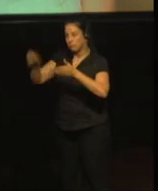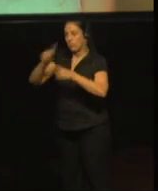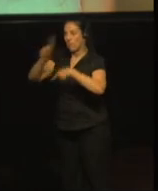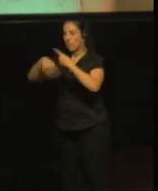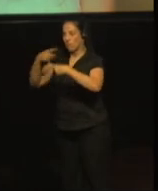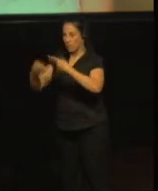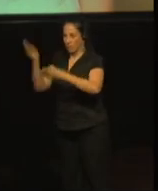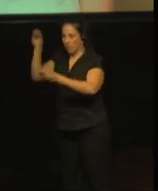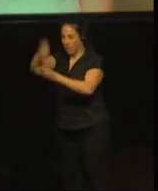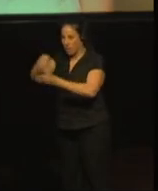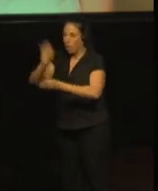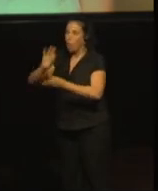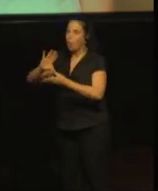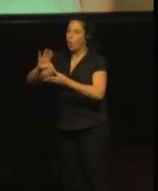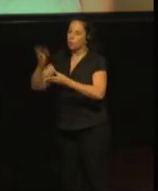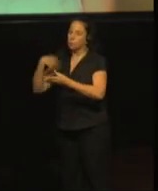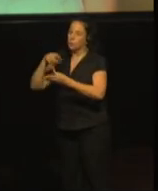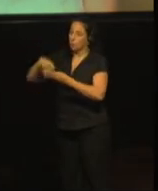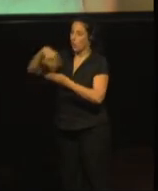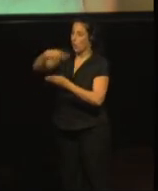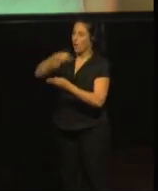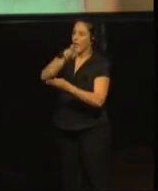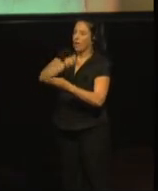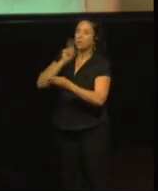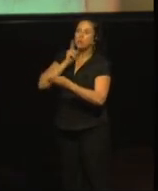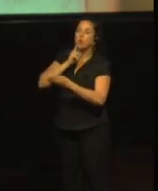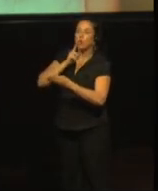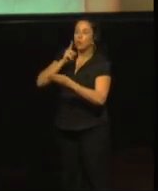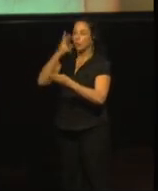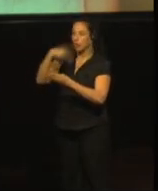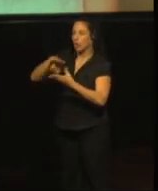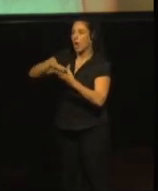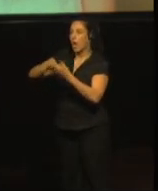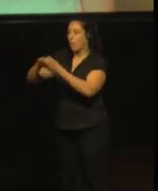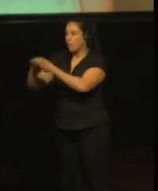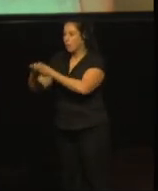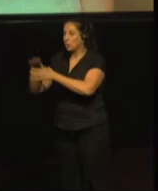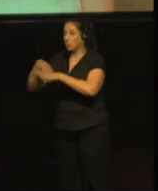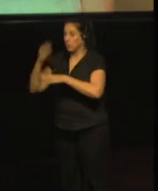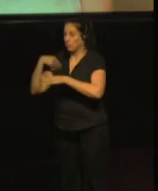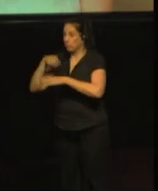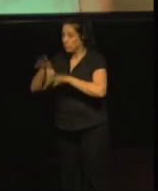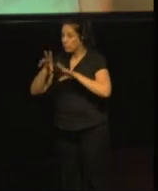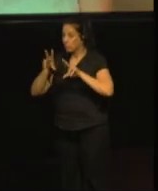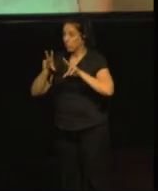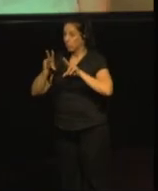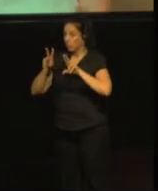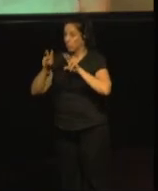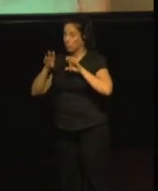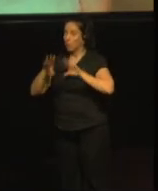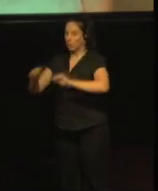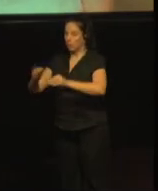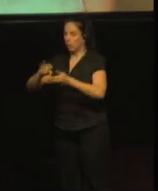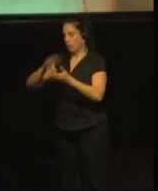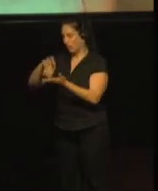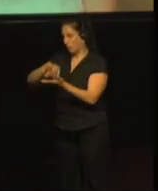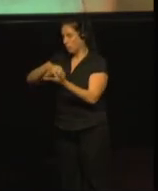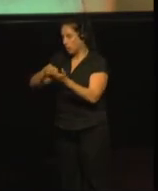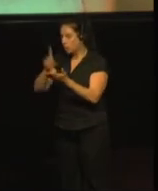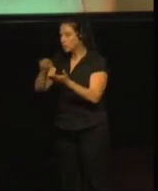o amigos de los sordociegos para poder usar el equipamiento técnico.